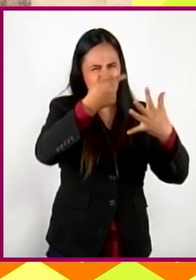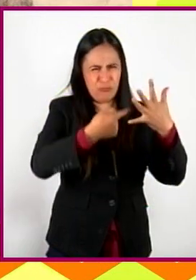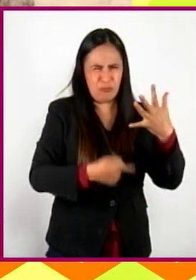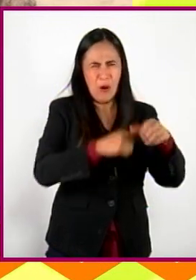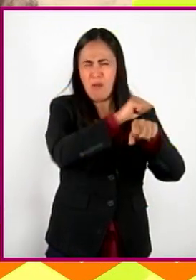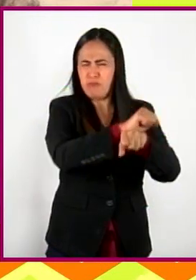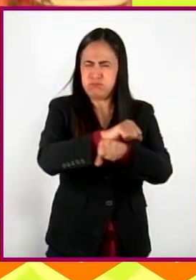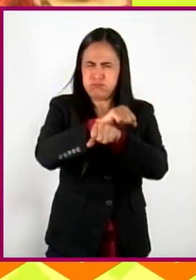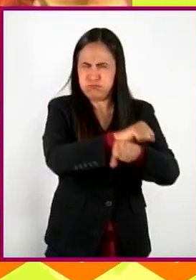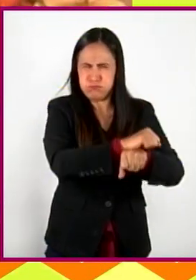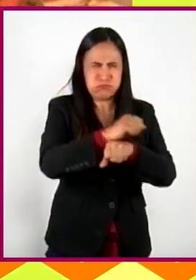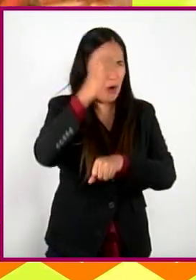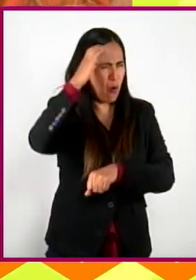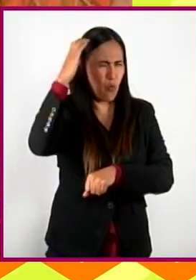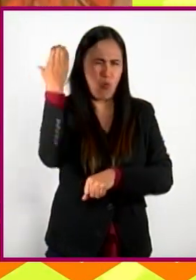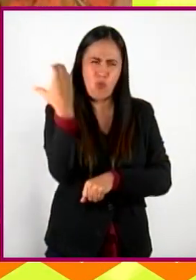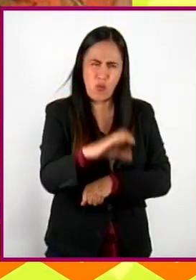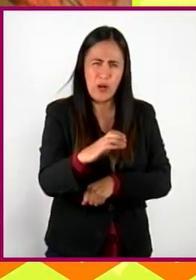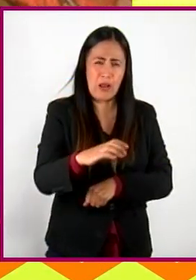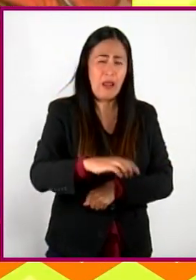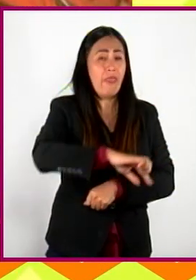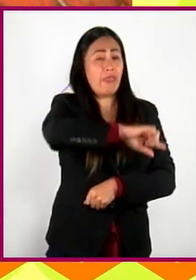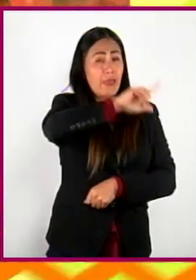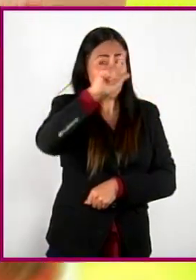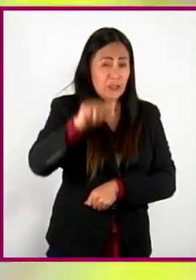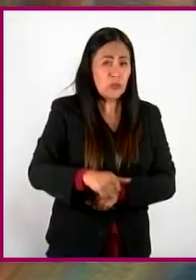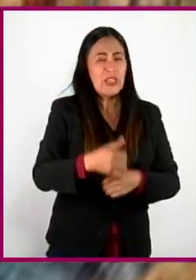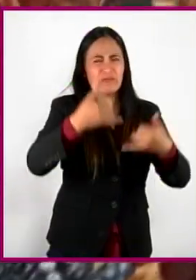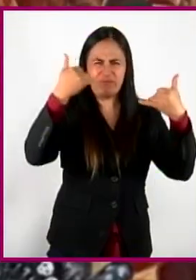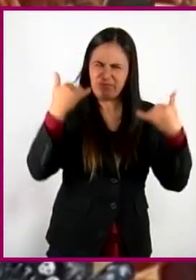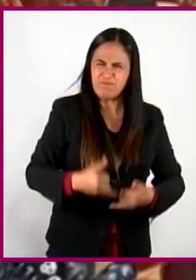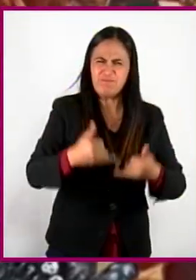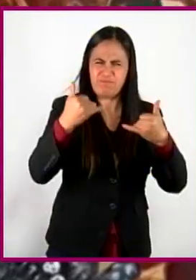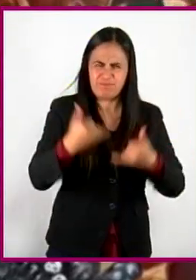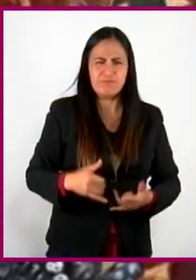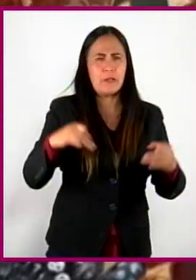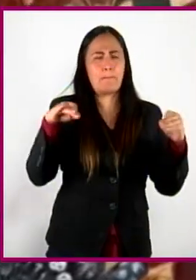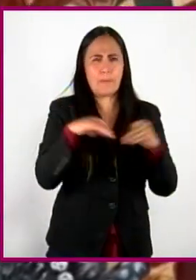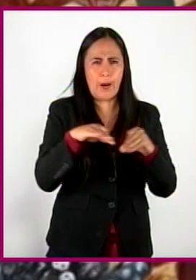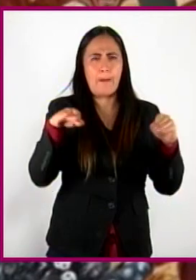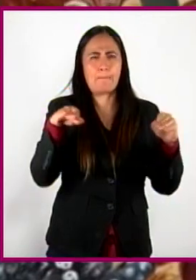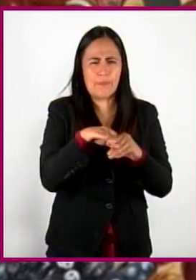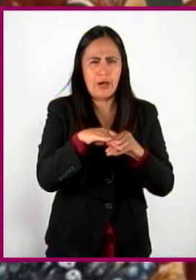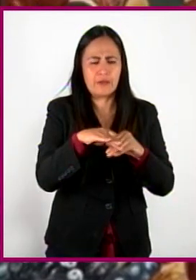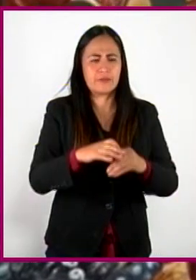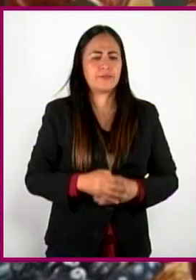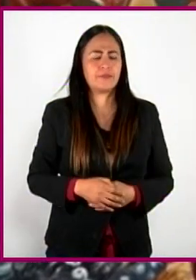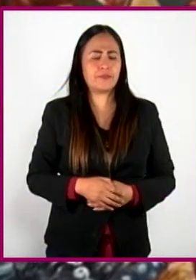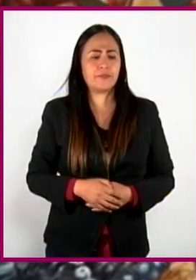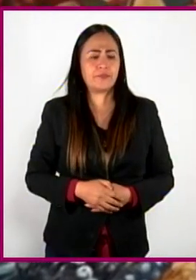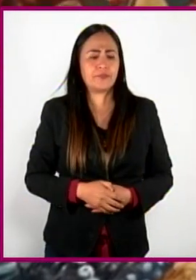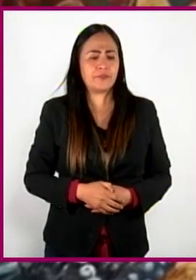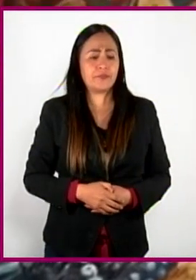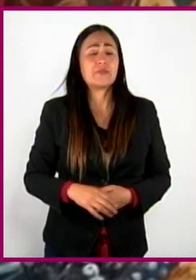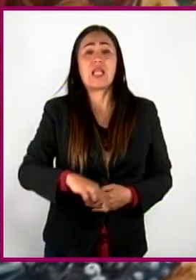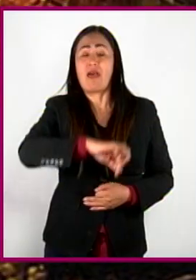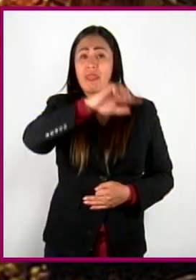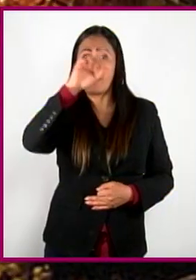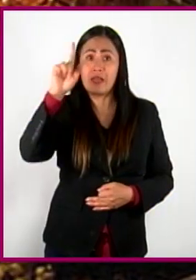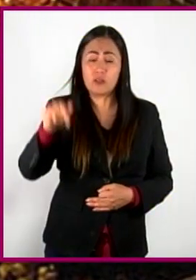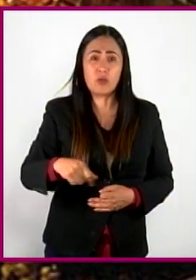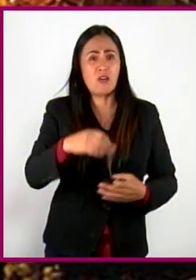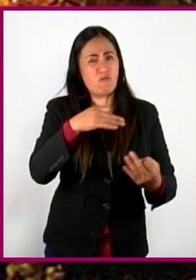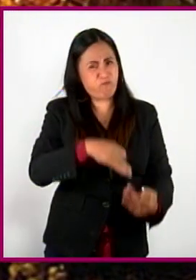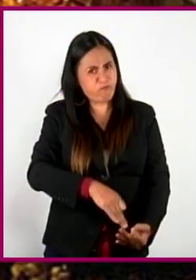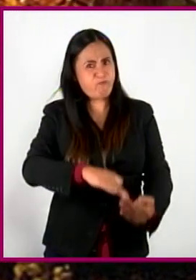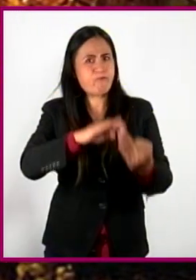ante tal panorama se rebelaron constantemente. A estas rebeliones habría que sumarle los levantamientos